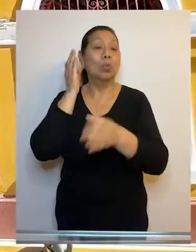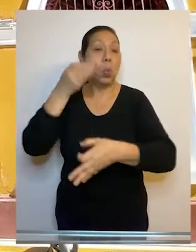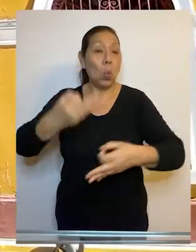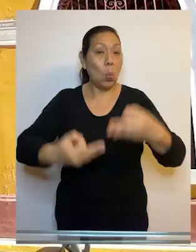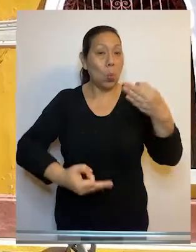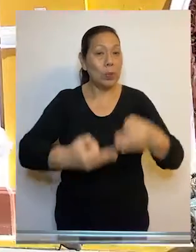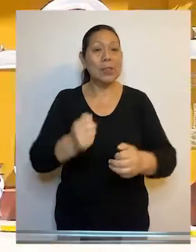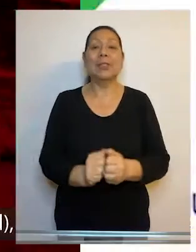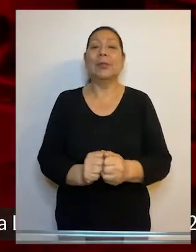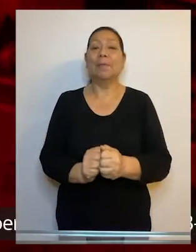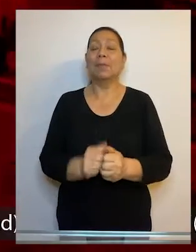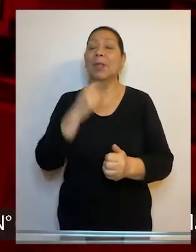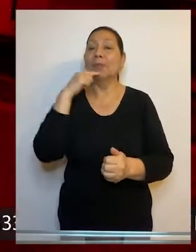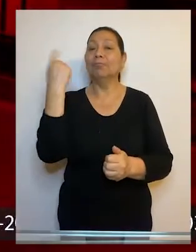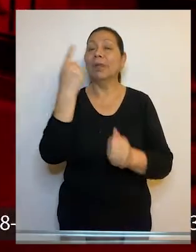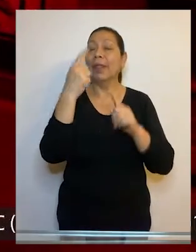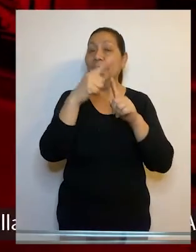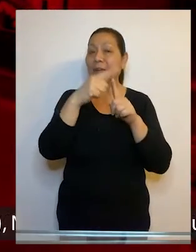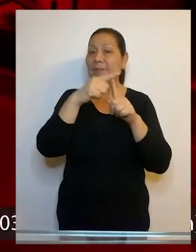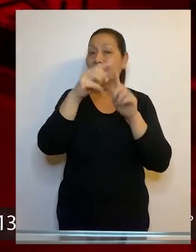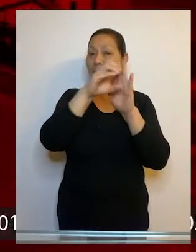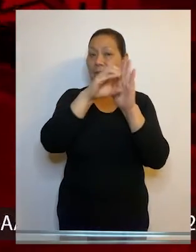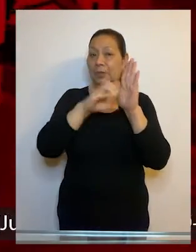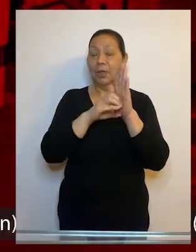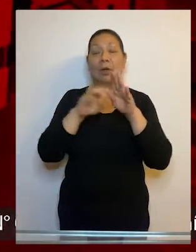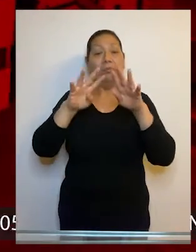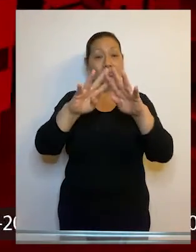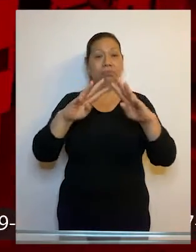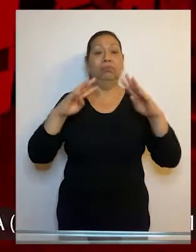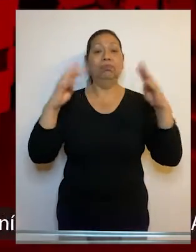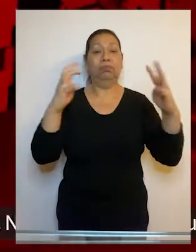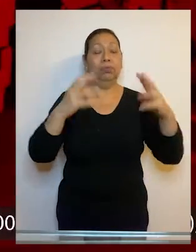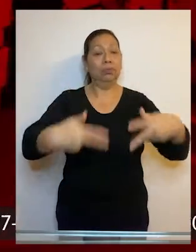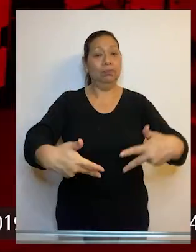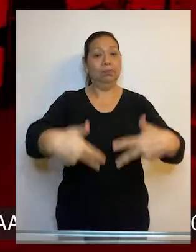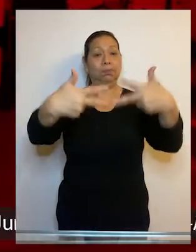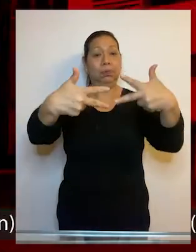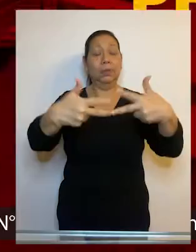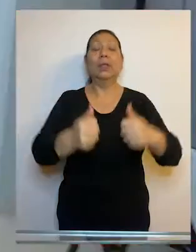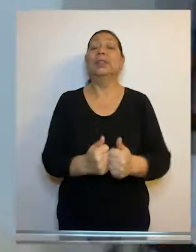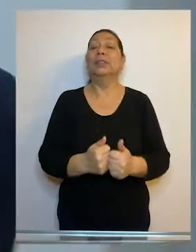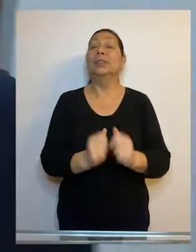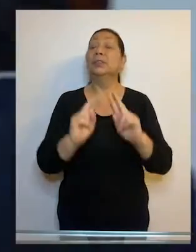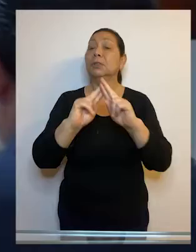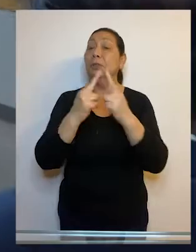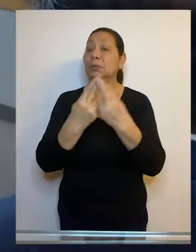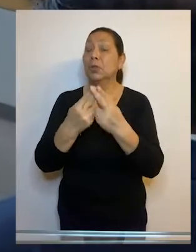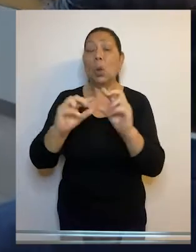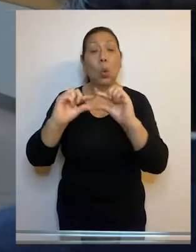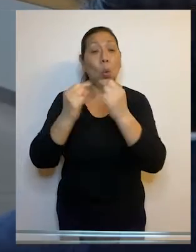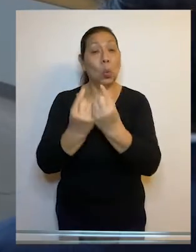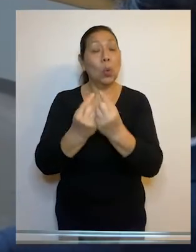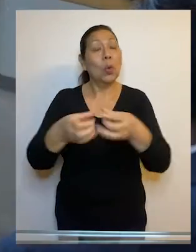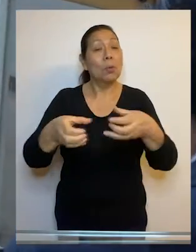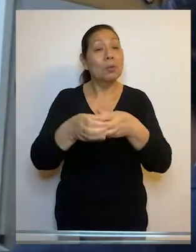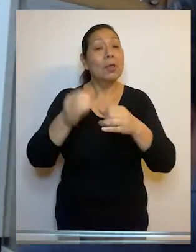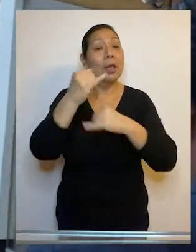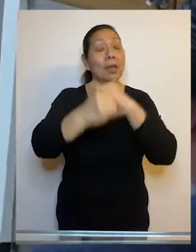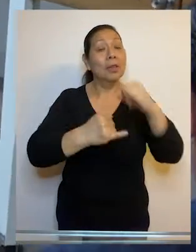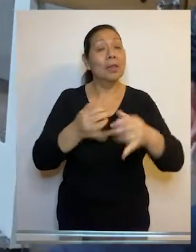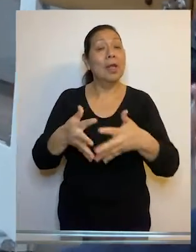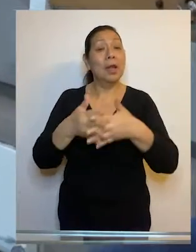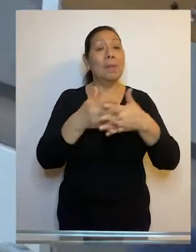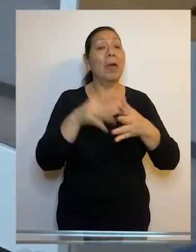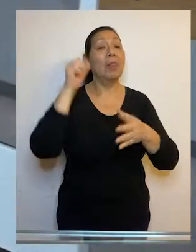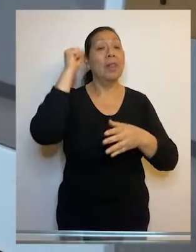de sus sentencias. Sala primera del tribunal sesionó en audiencia pública remota. TC se reunió con delegación de la Comisión